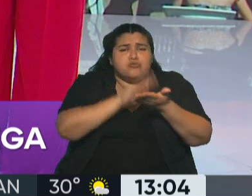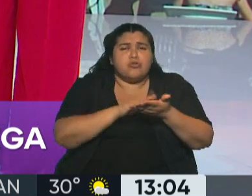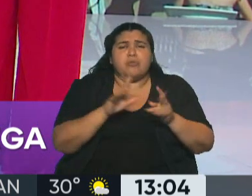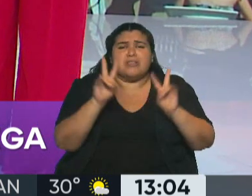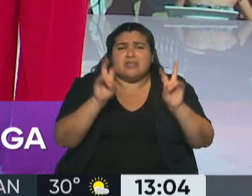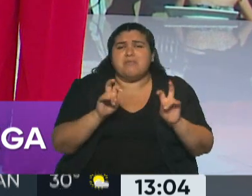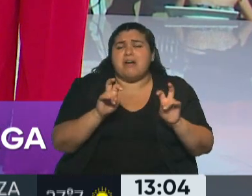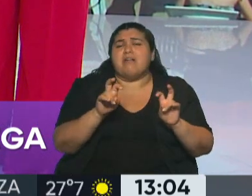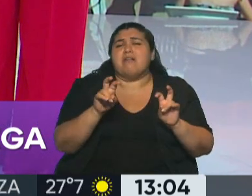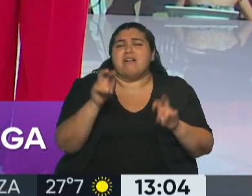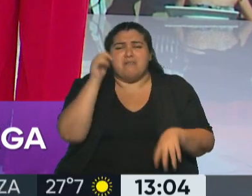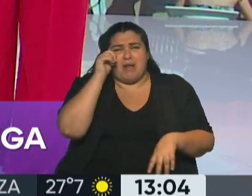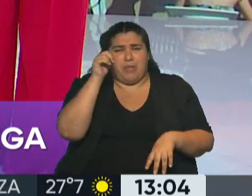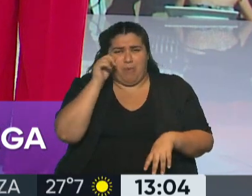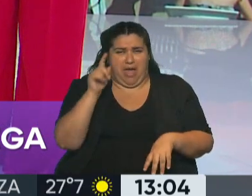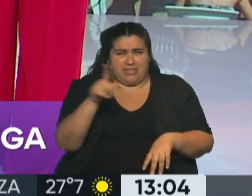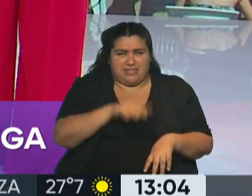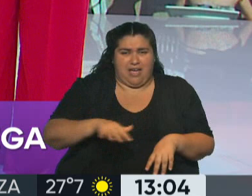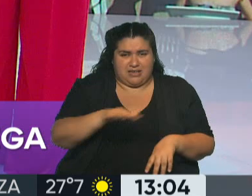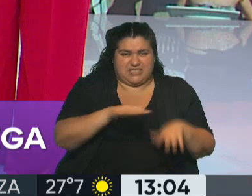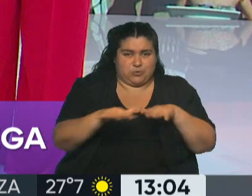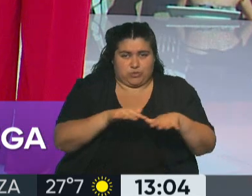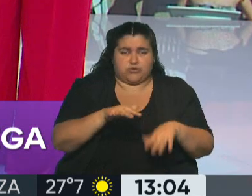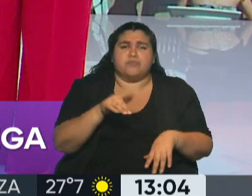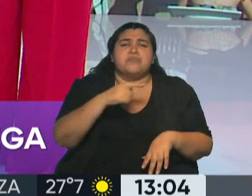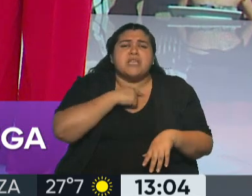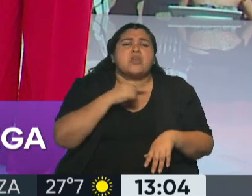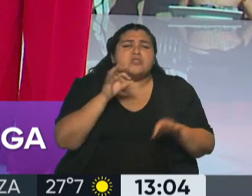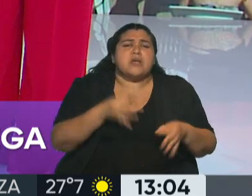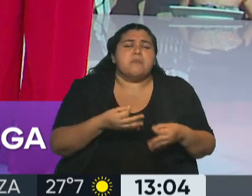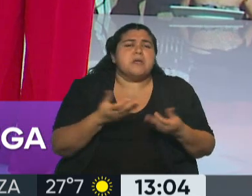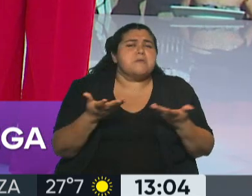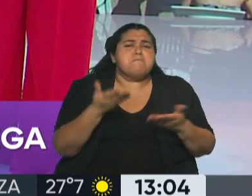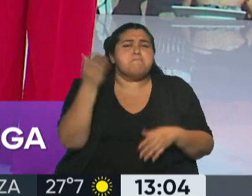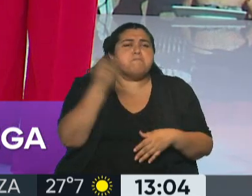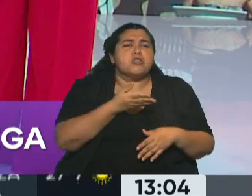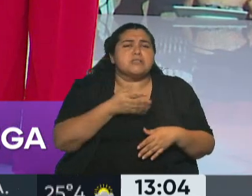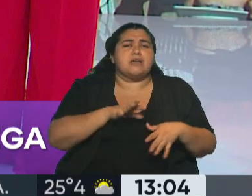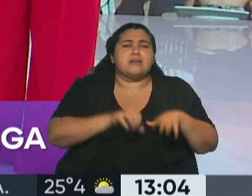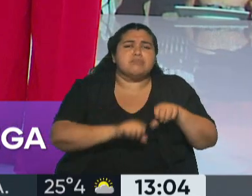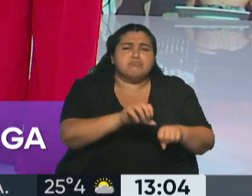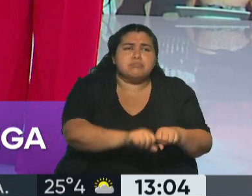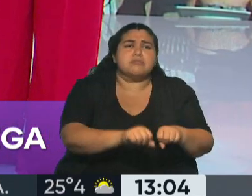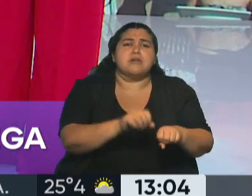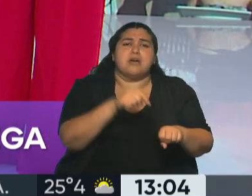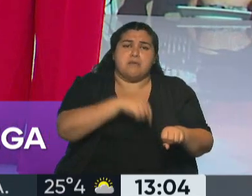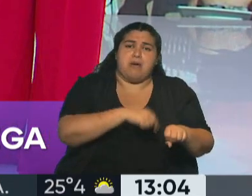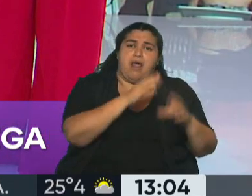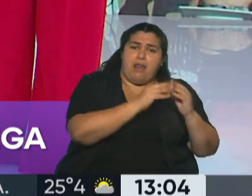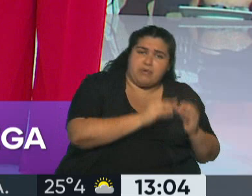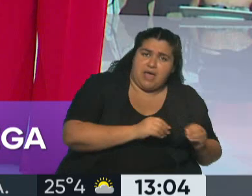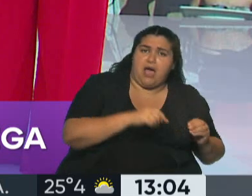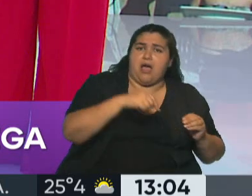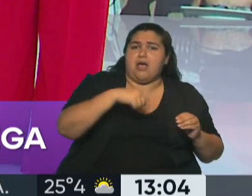viviendo ahora en Mar del Plata. Si le parece, comenzamos con las reservas, tanto para la Navidad como para el Año Nuevo. ¿En qué